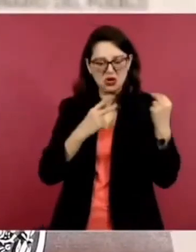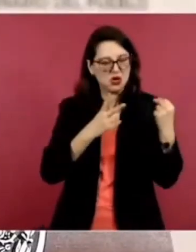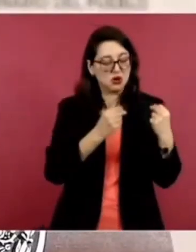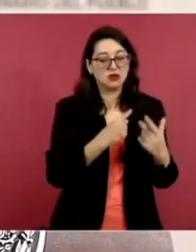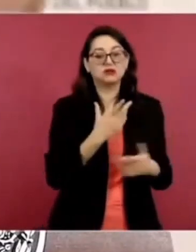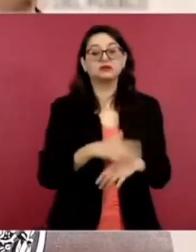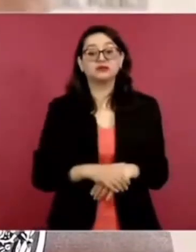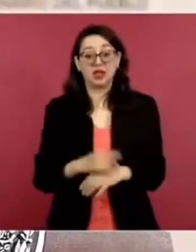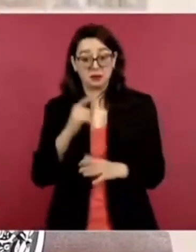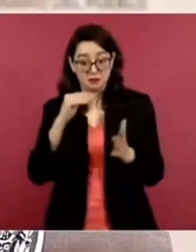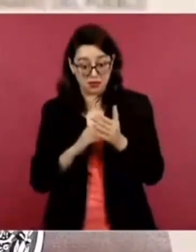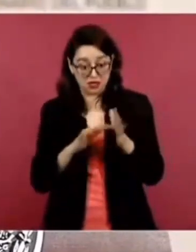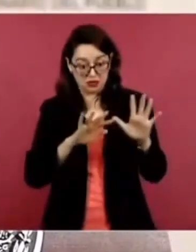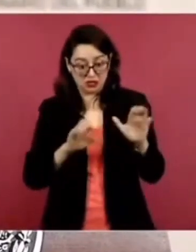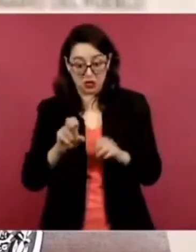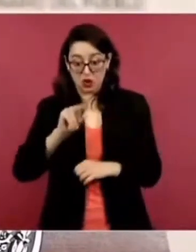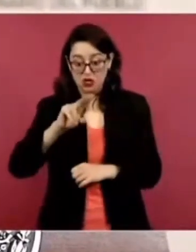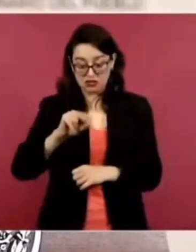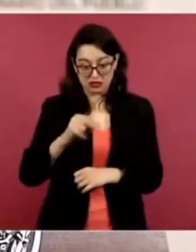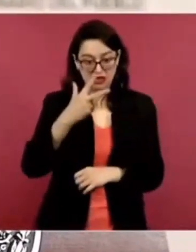Estaba muy preocupado